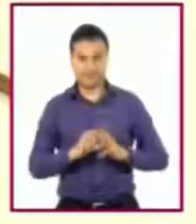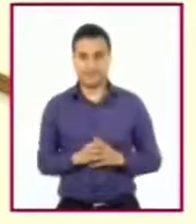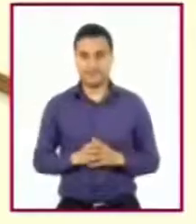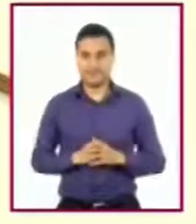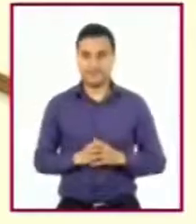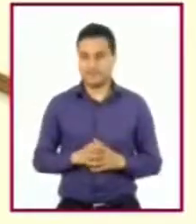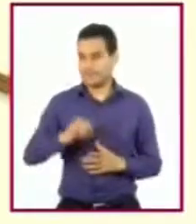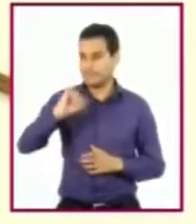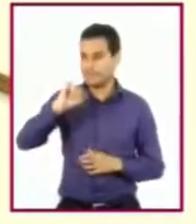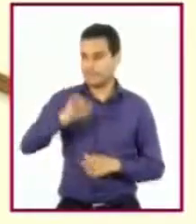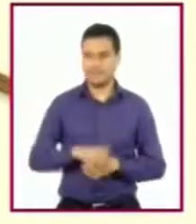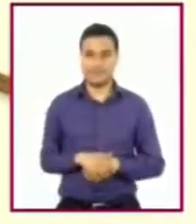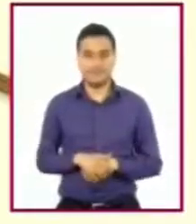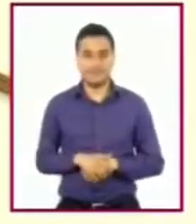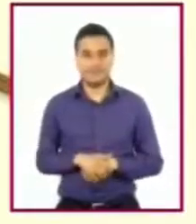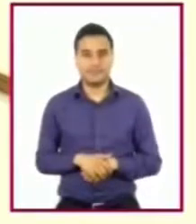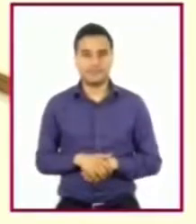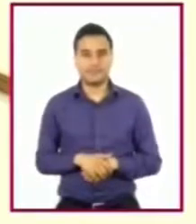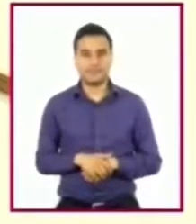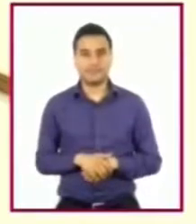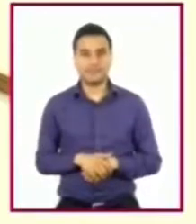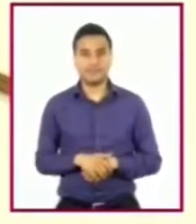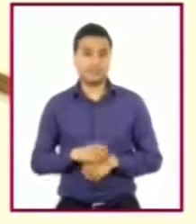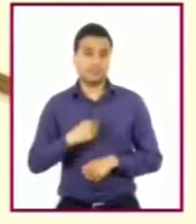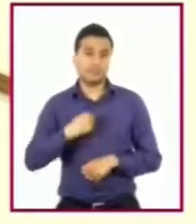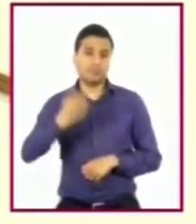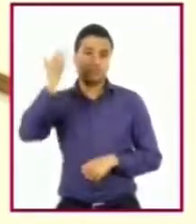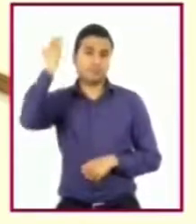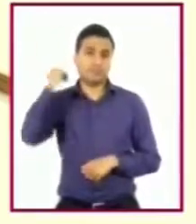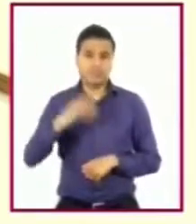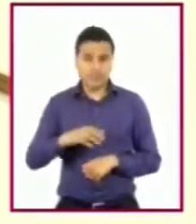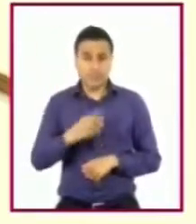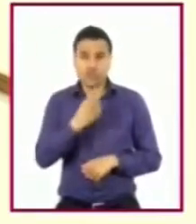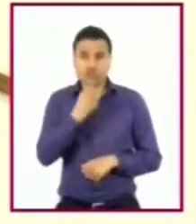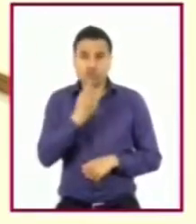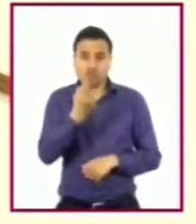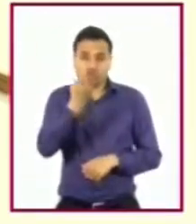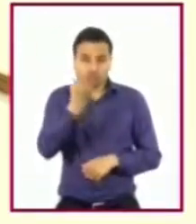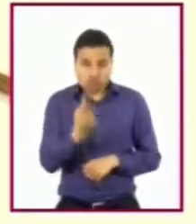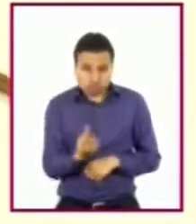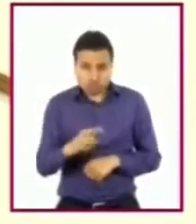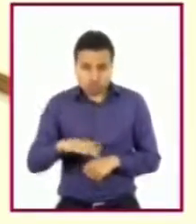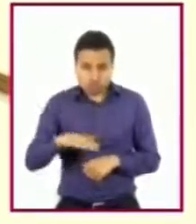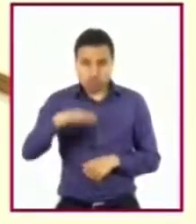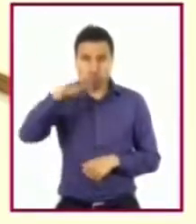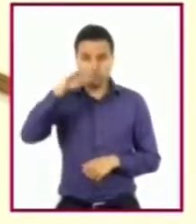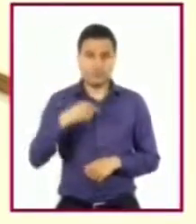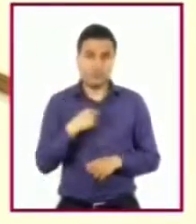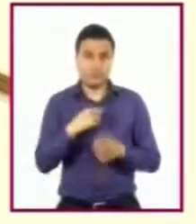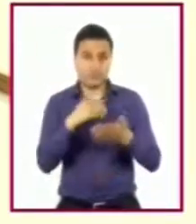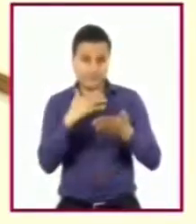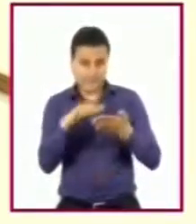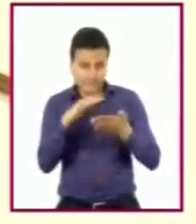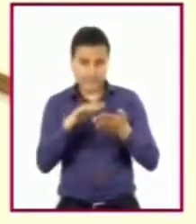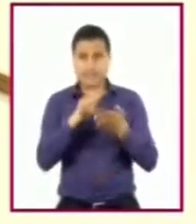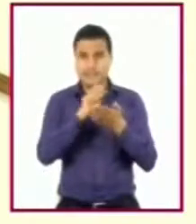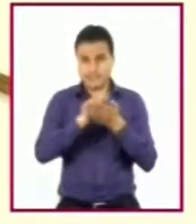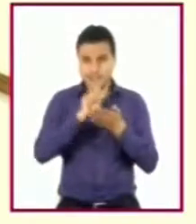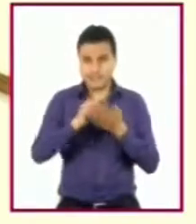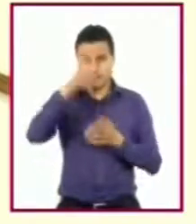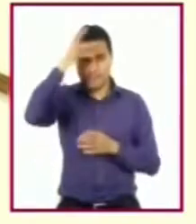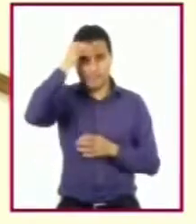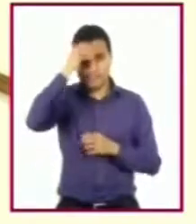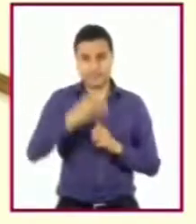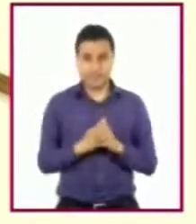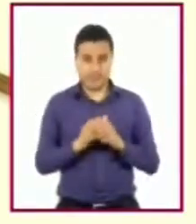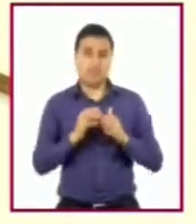Claro. A lo largo de mi educación, desde muy pequeño, aprendí a leer y escribir. Pero con